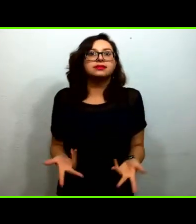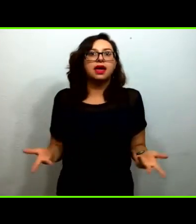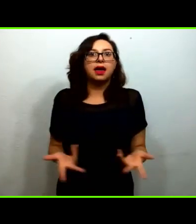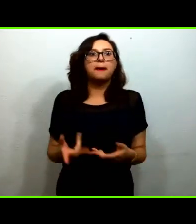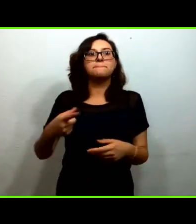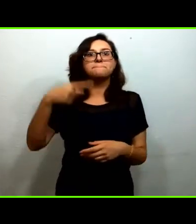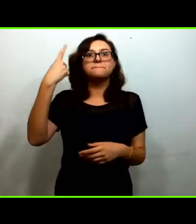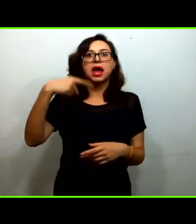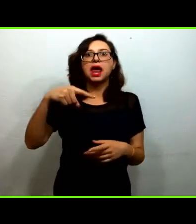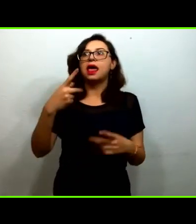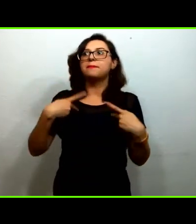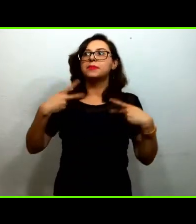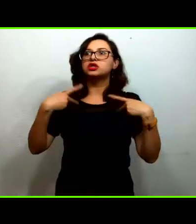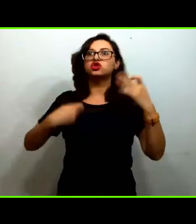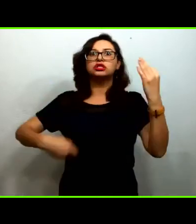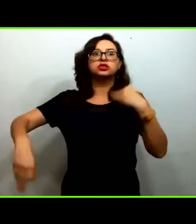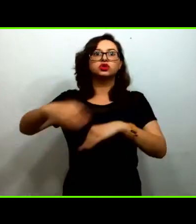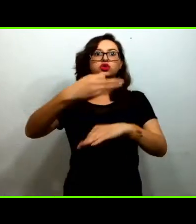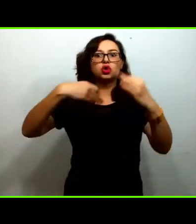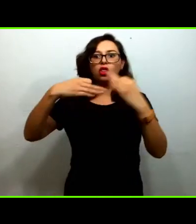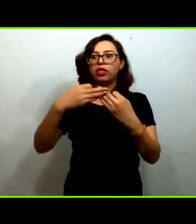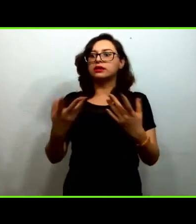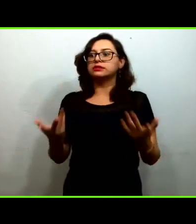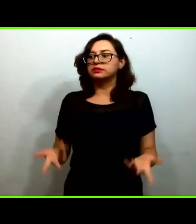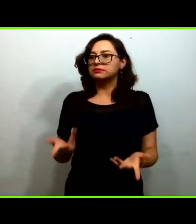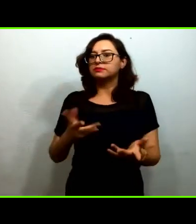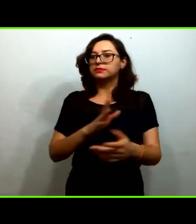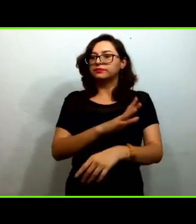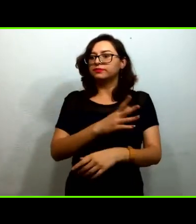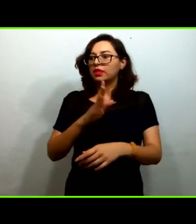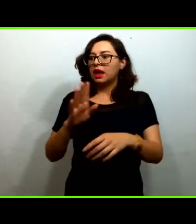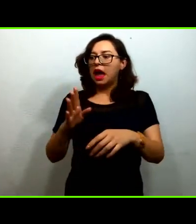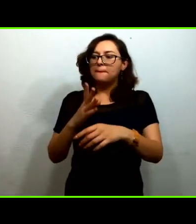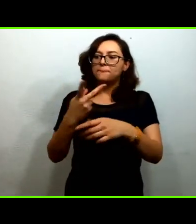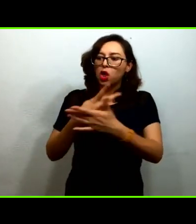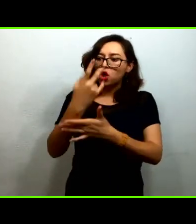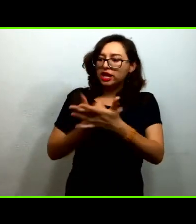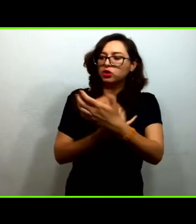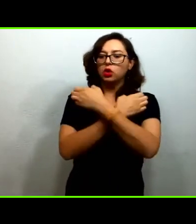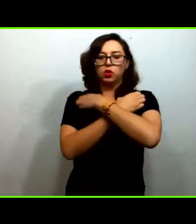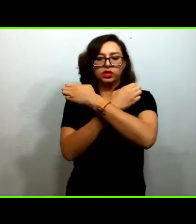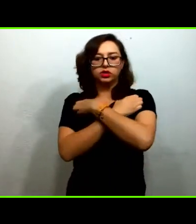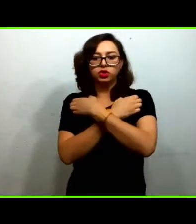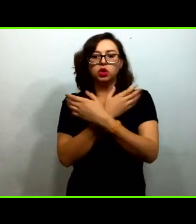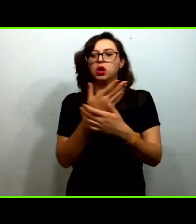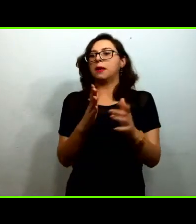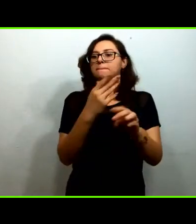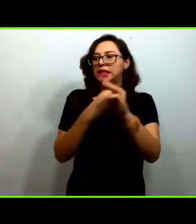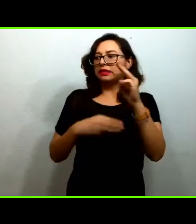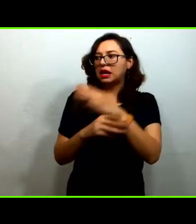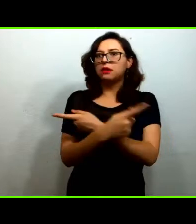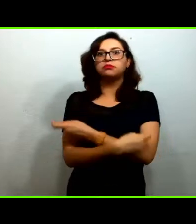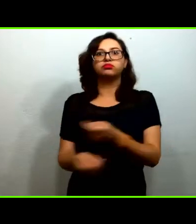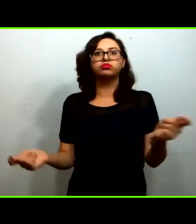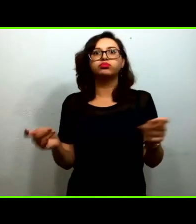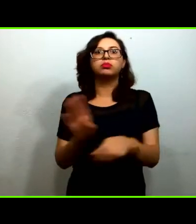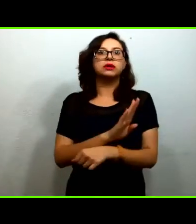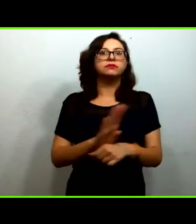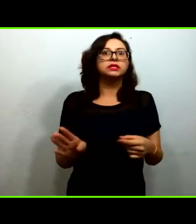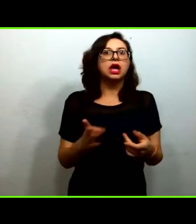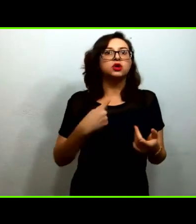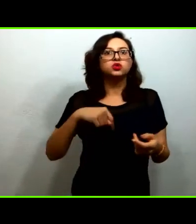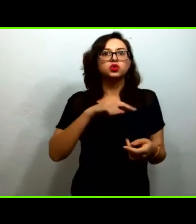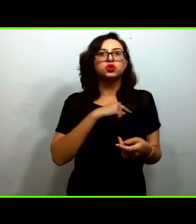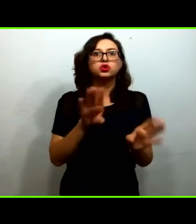toda la población a la que beneficiamos con los proyectos educativos y con la distribución de materiales voy a compartirles mi pantalla